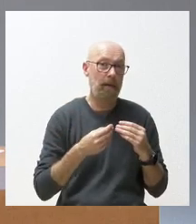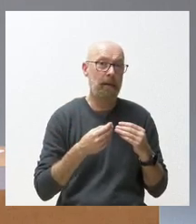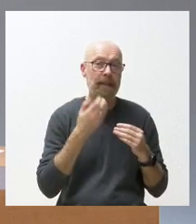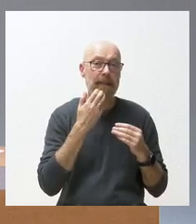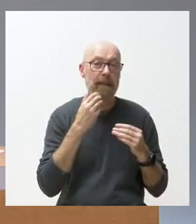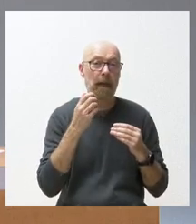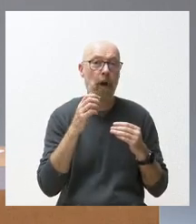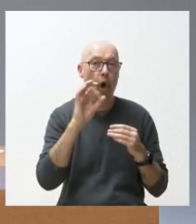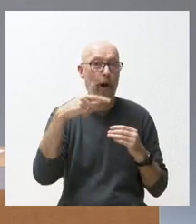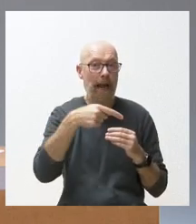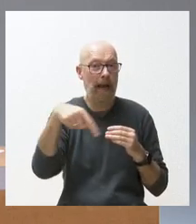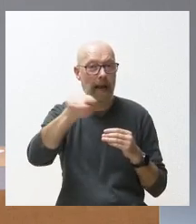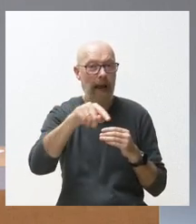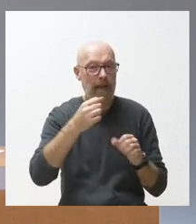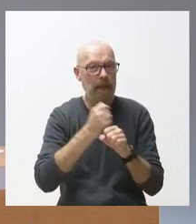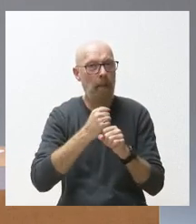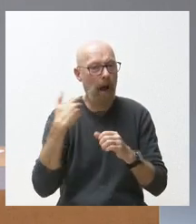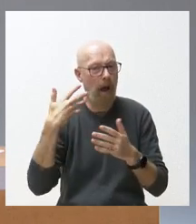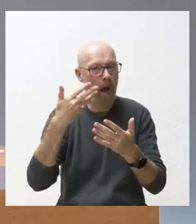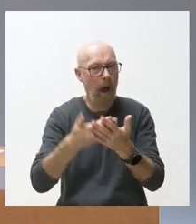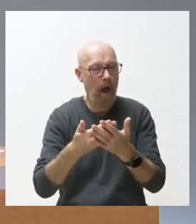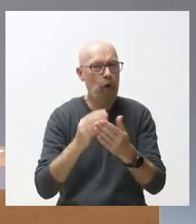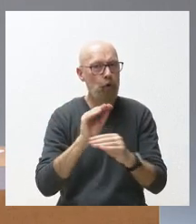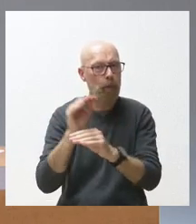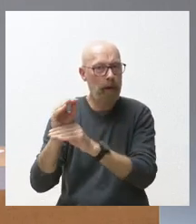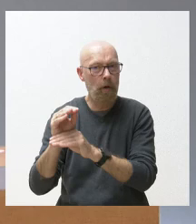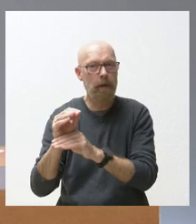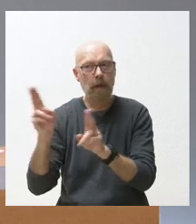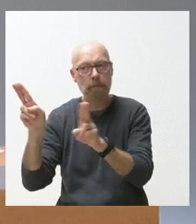ONGs con las que ella trabaja y con las que subvenciona gracias